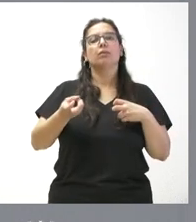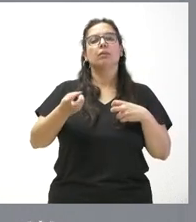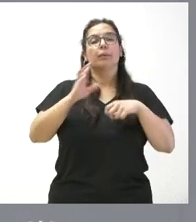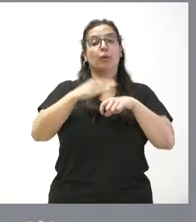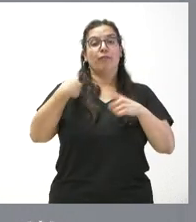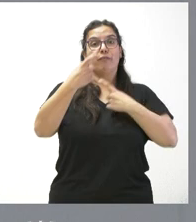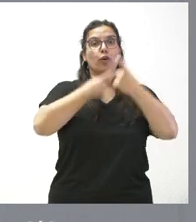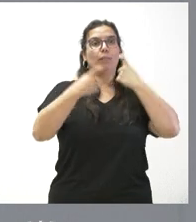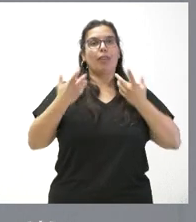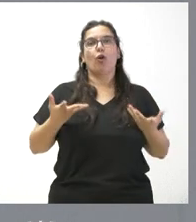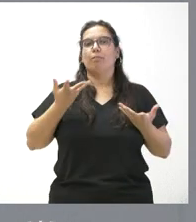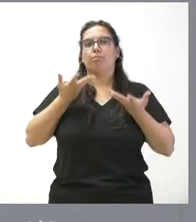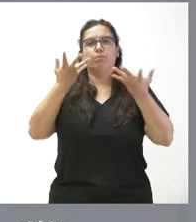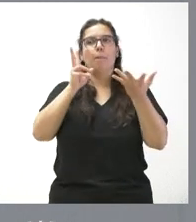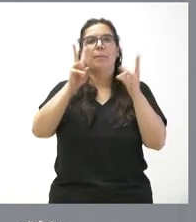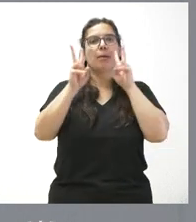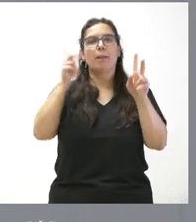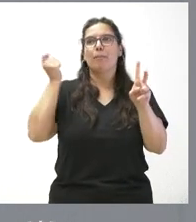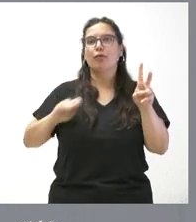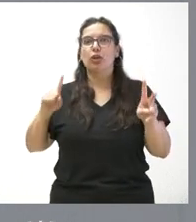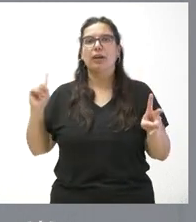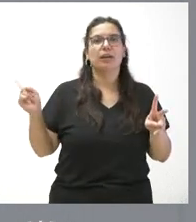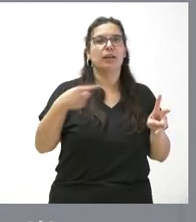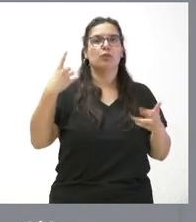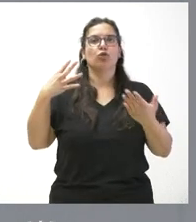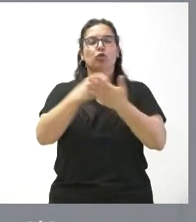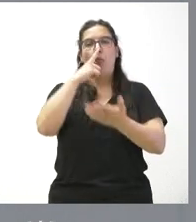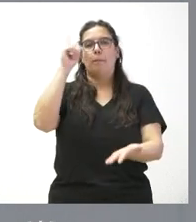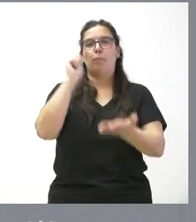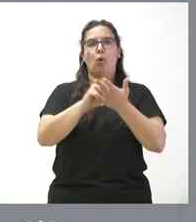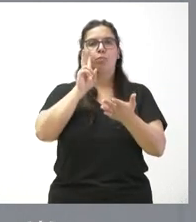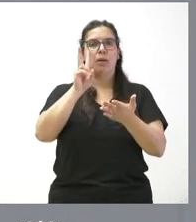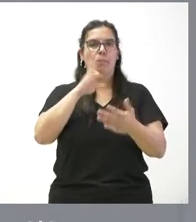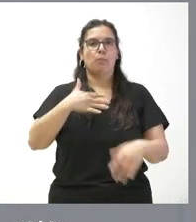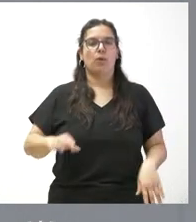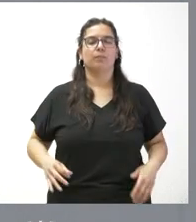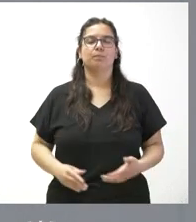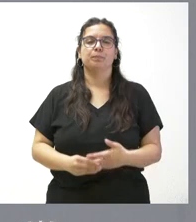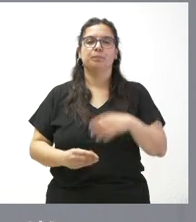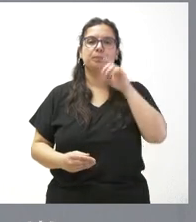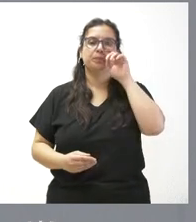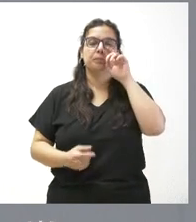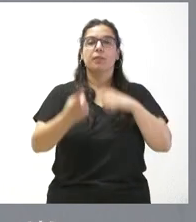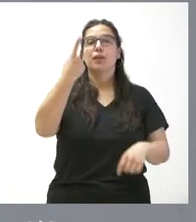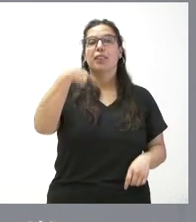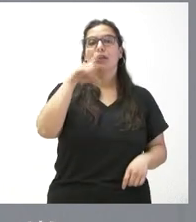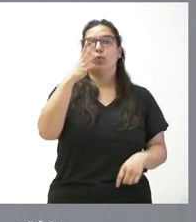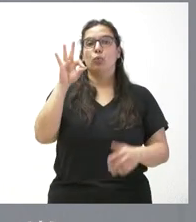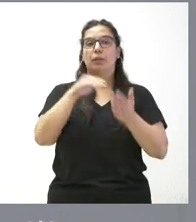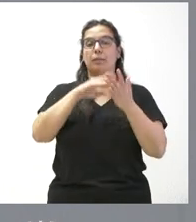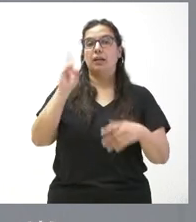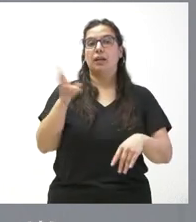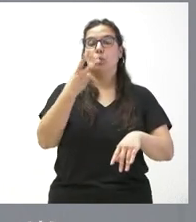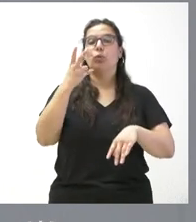disposición de todos los profesionales y en todos los ámbitos asistenciales. 150.000 euros para